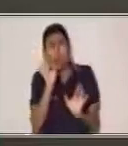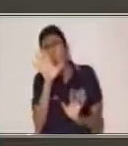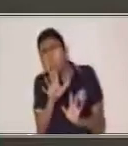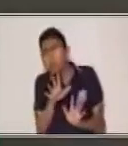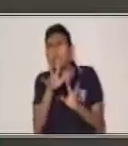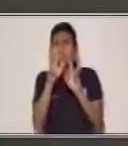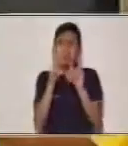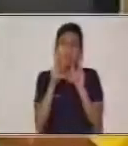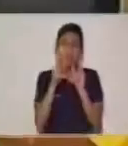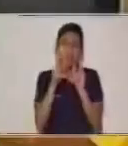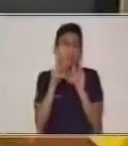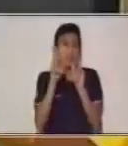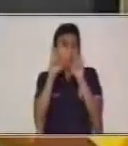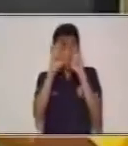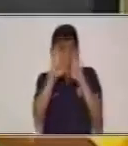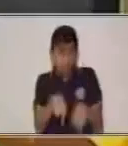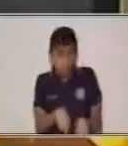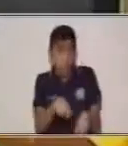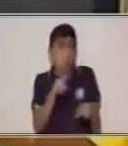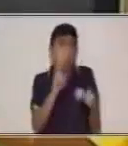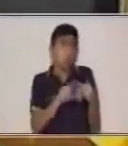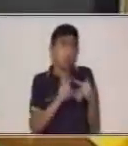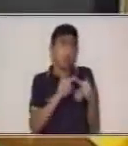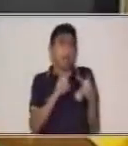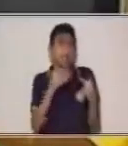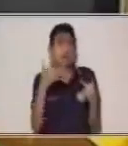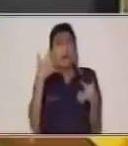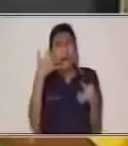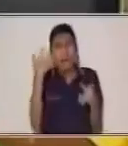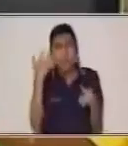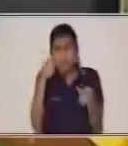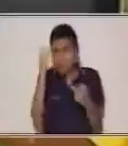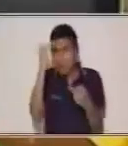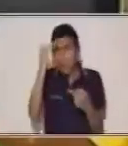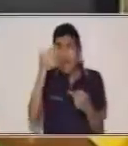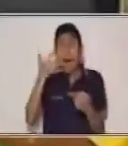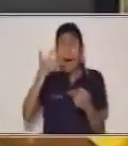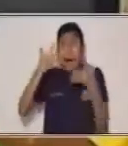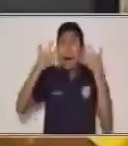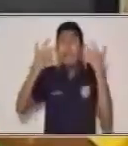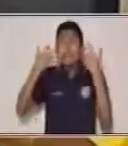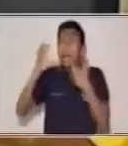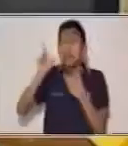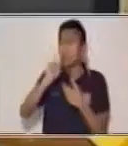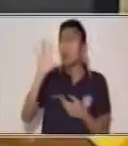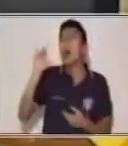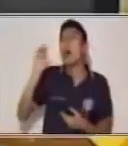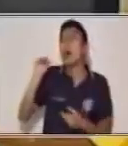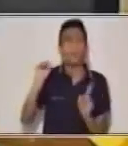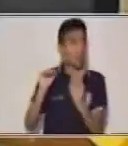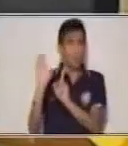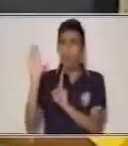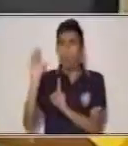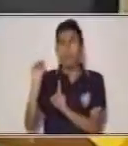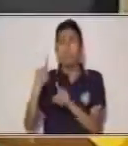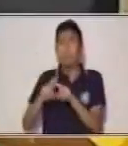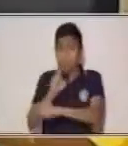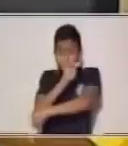a decir, personas o bien seres fantásticos. Esa es la característica principal del cuento.